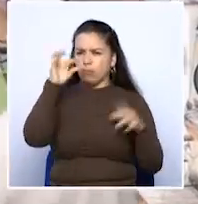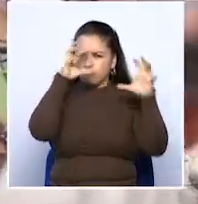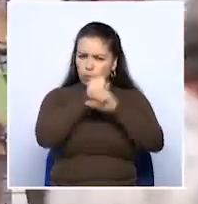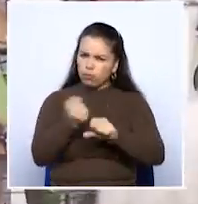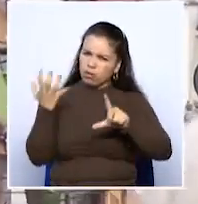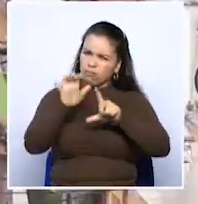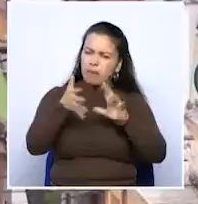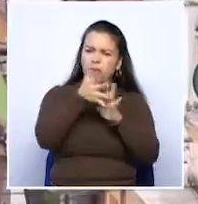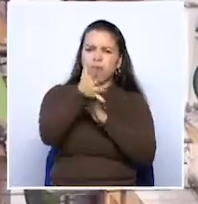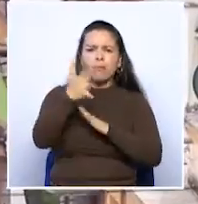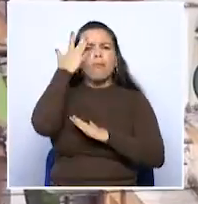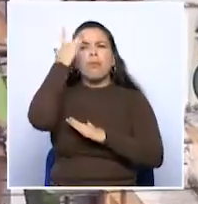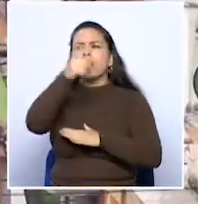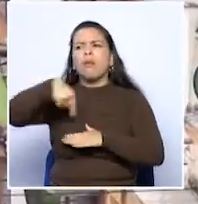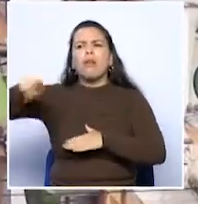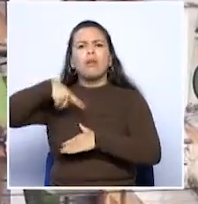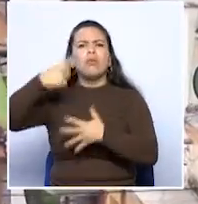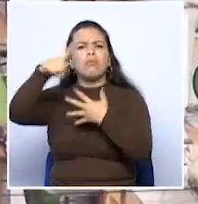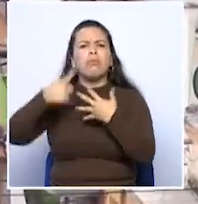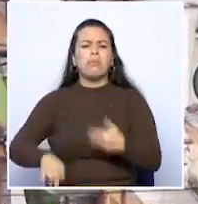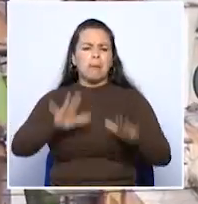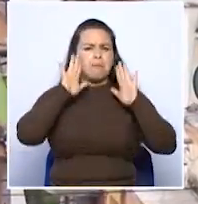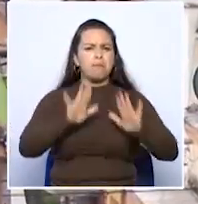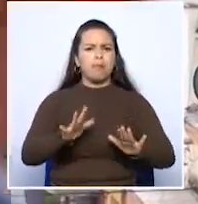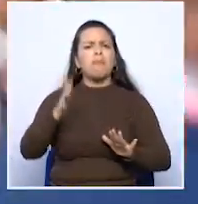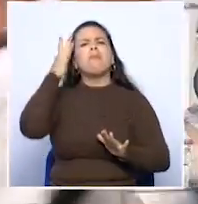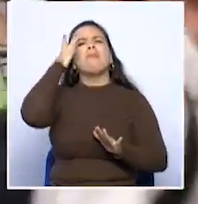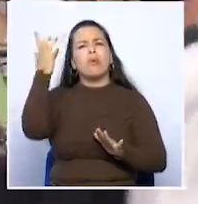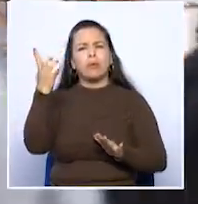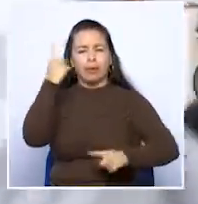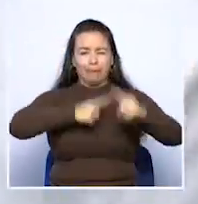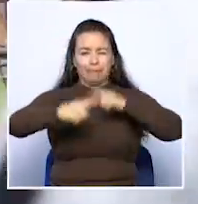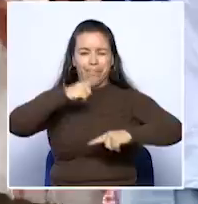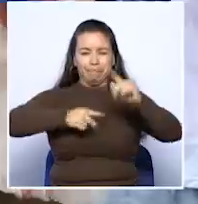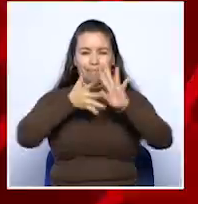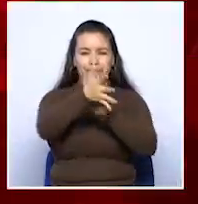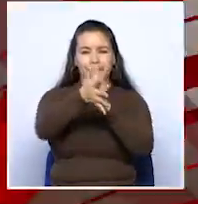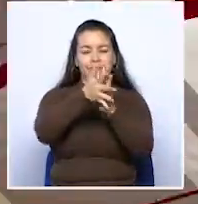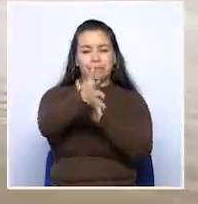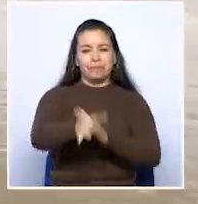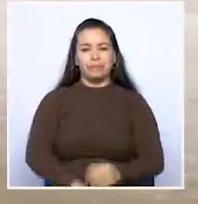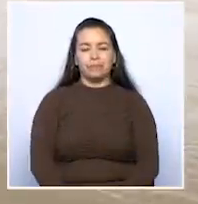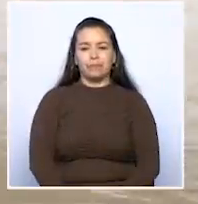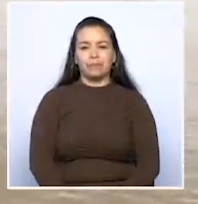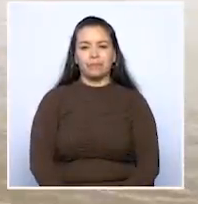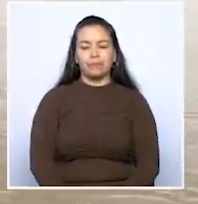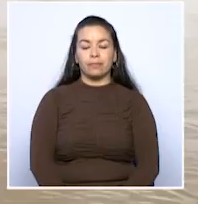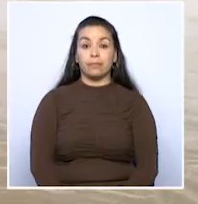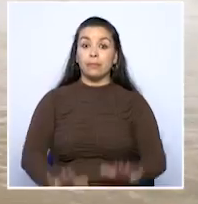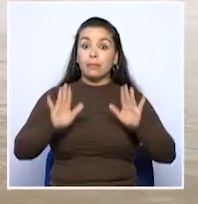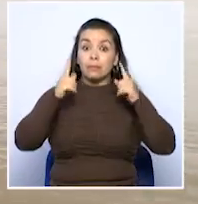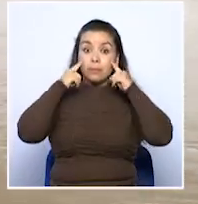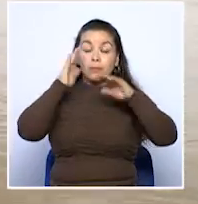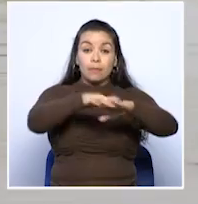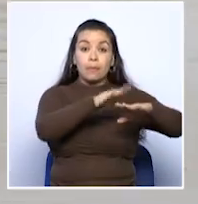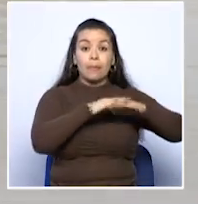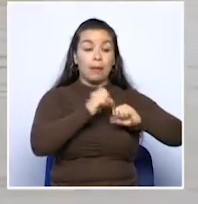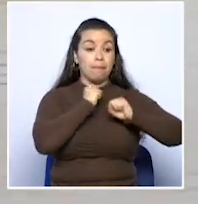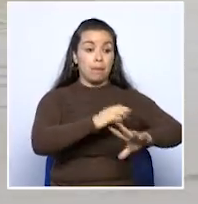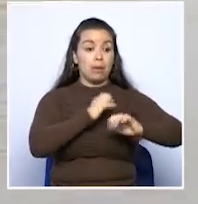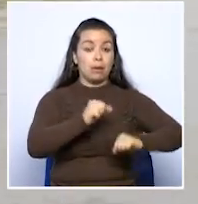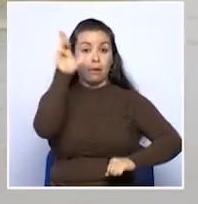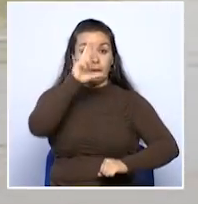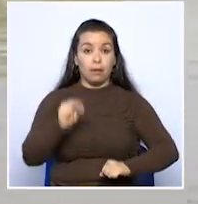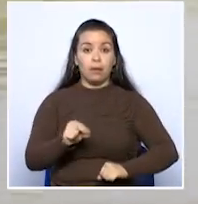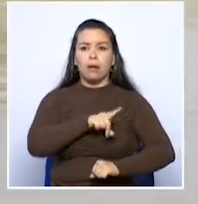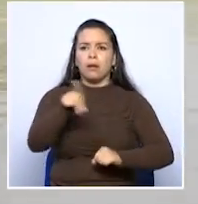por las cuales los educadores inician el este cese de actividades académicas. Alerta naranja en la Virginia, Risaralda,